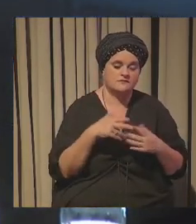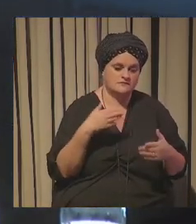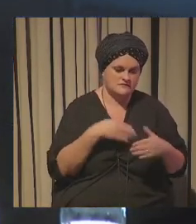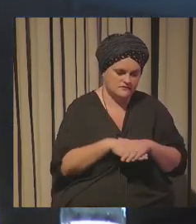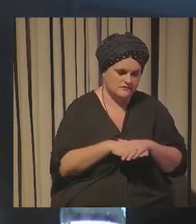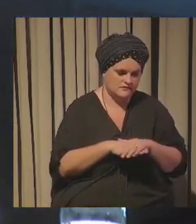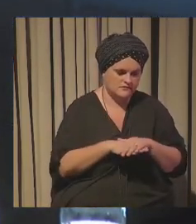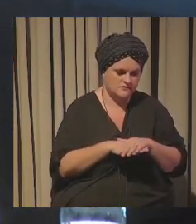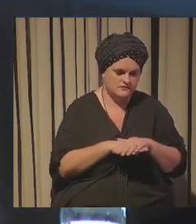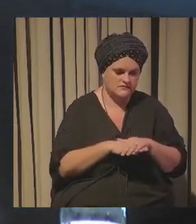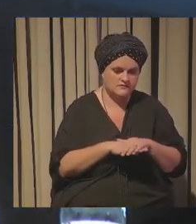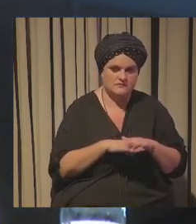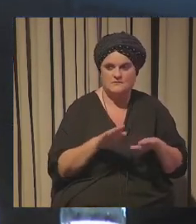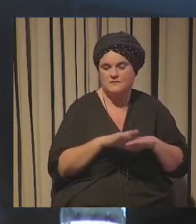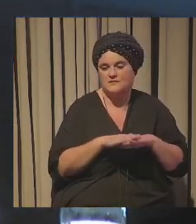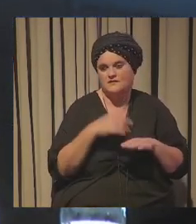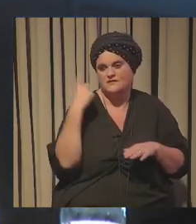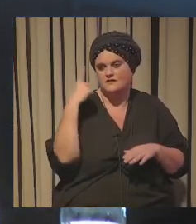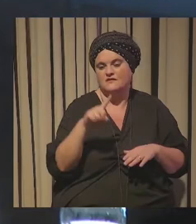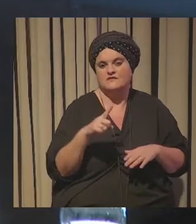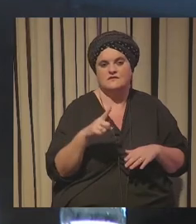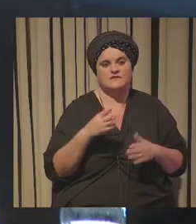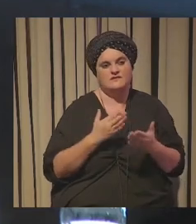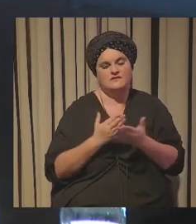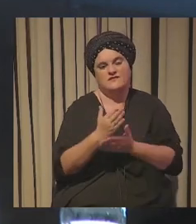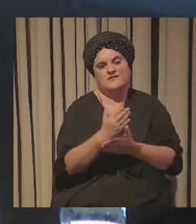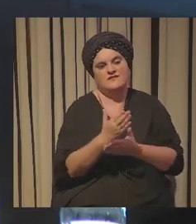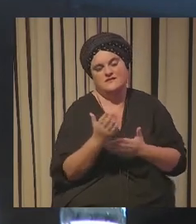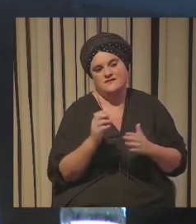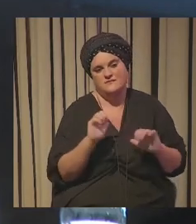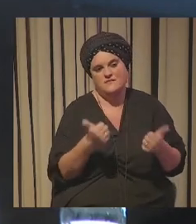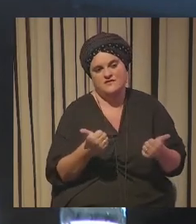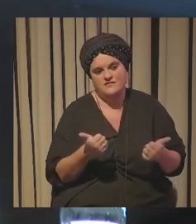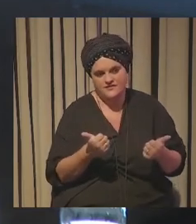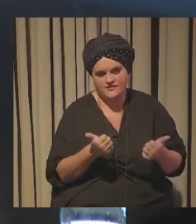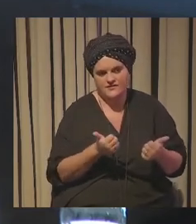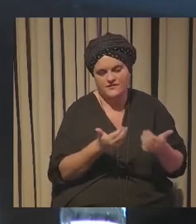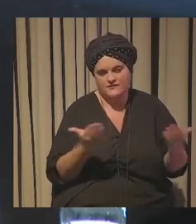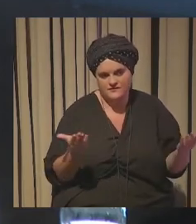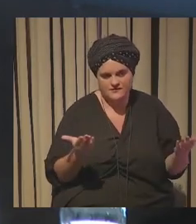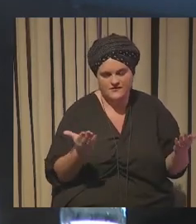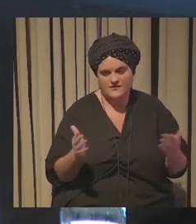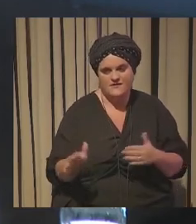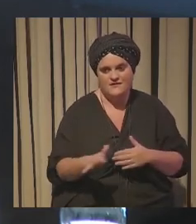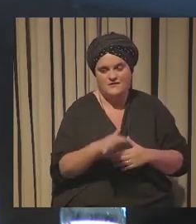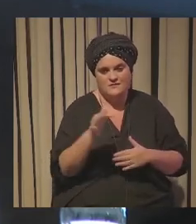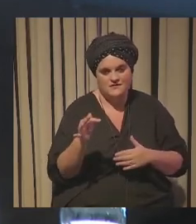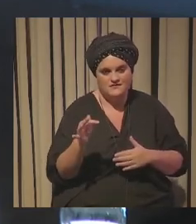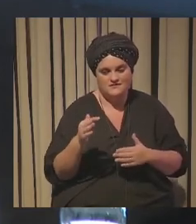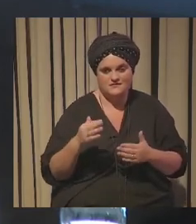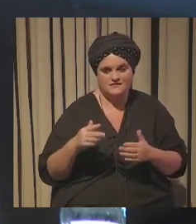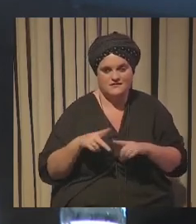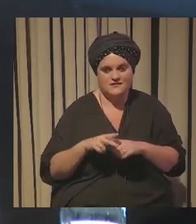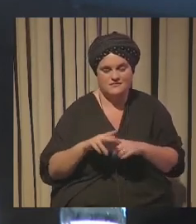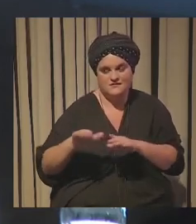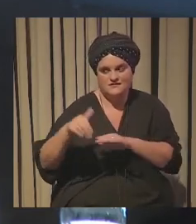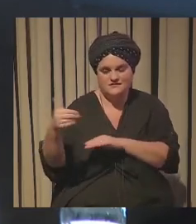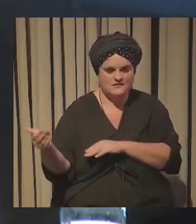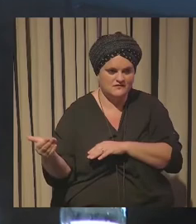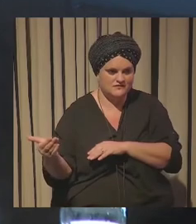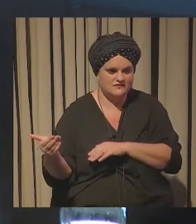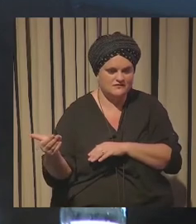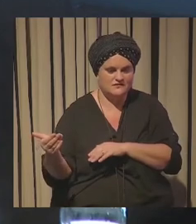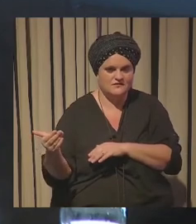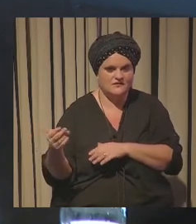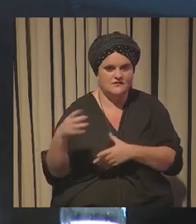para saber que está siendo tendencia o que está empezando a ser tendencia y luego las externas en el mundo de los